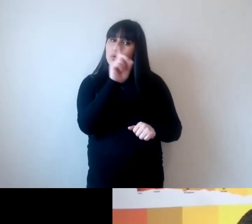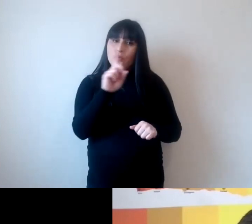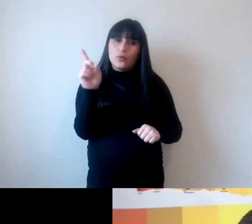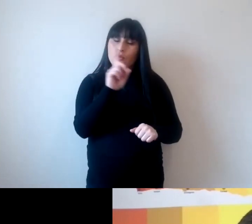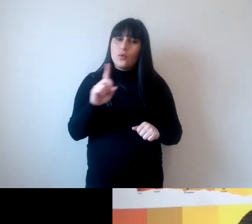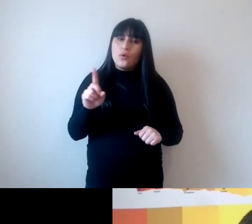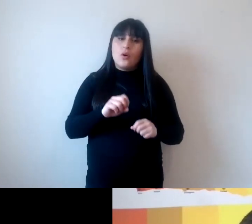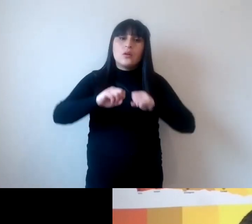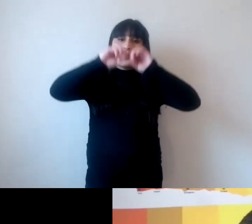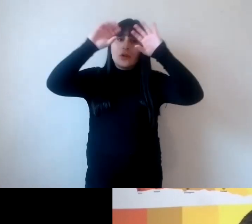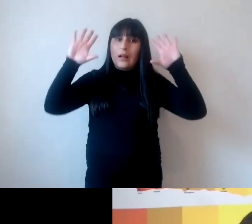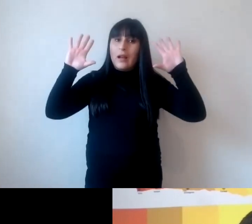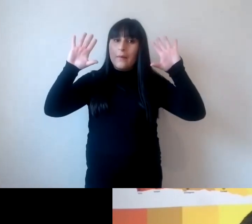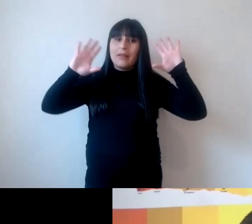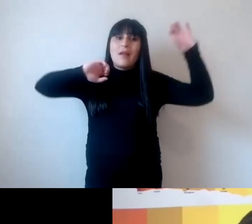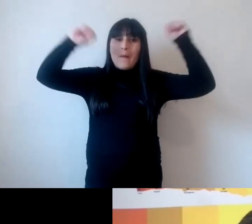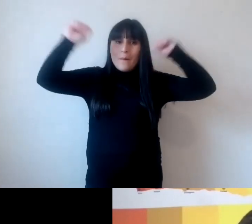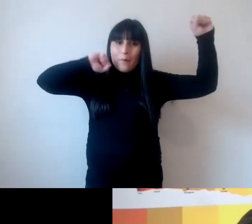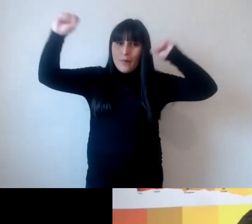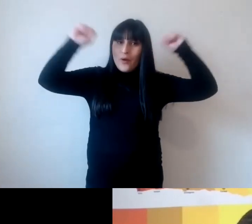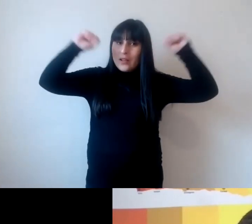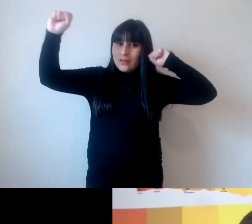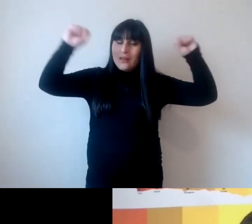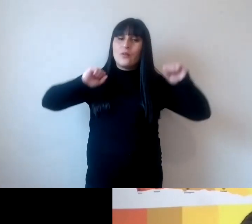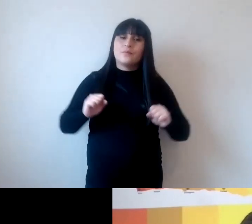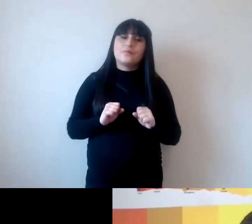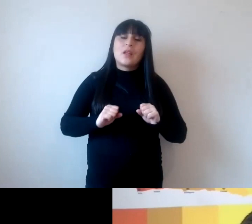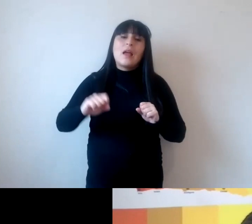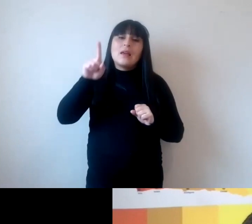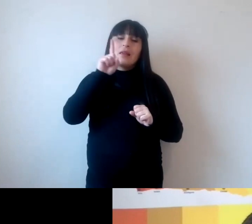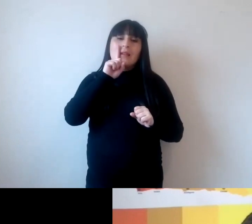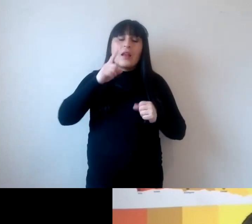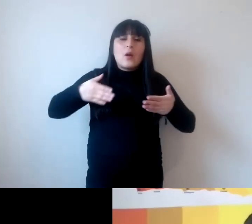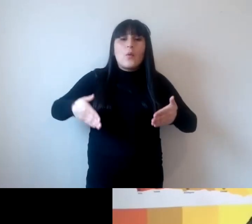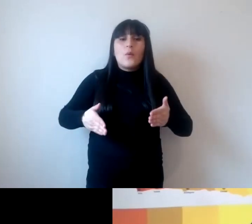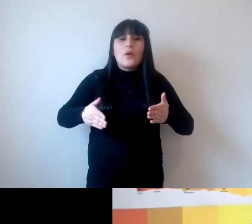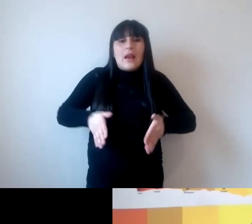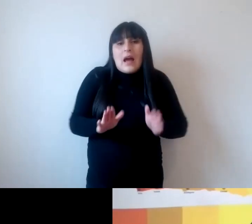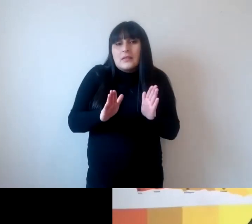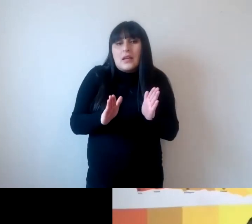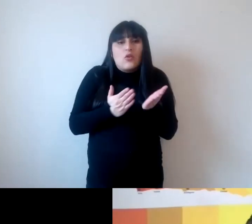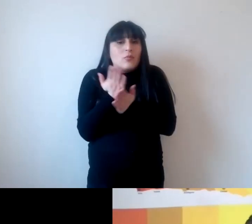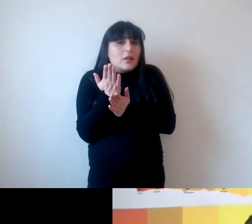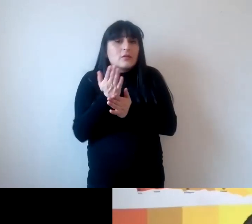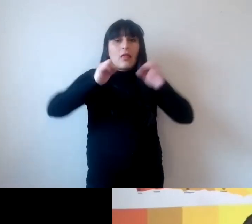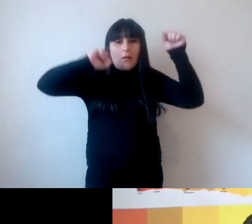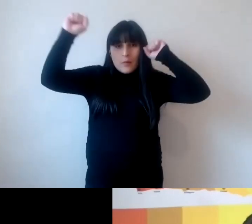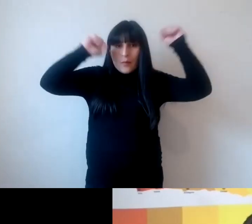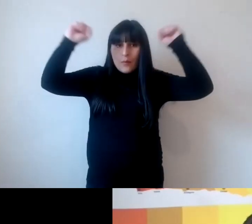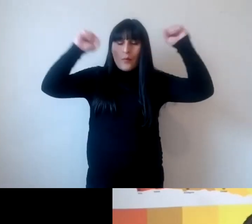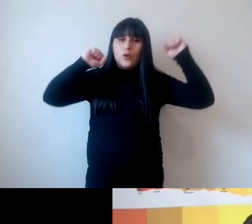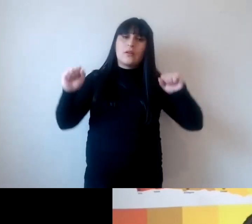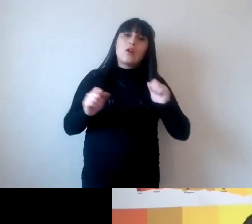claramente político y tiene un origen además político no sé si ustedes sabrán que el concepto de desarrollo